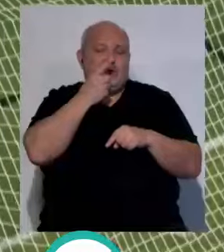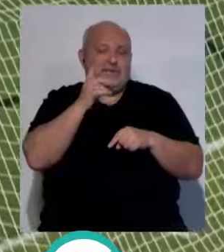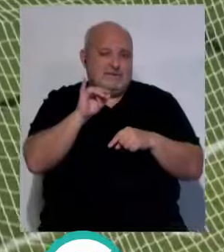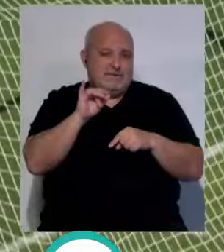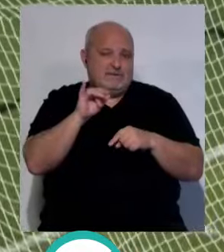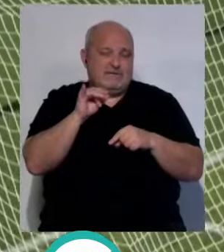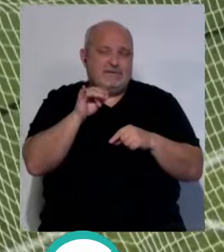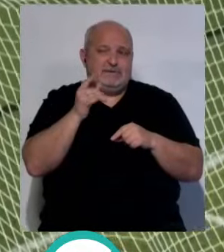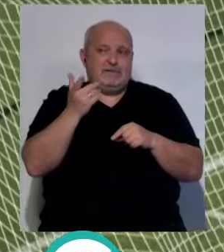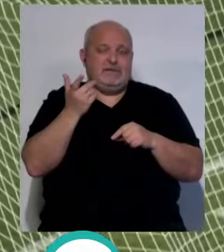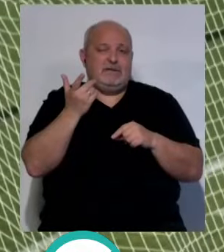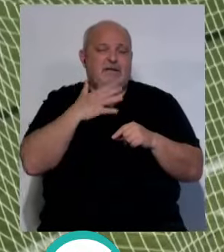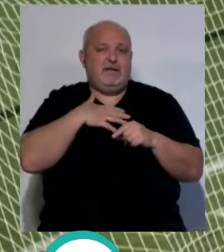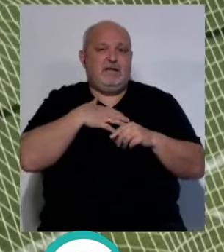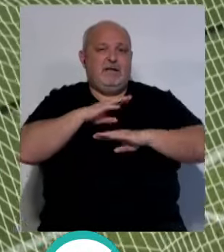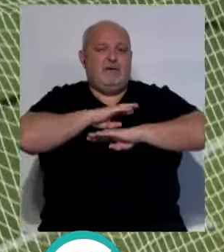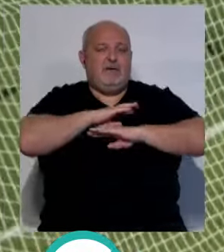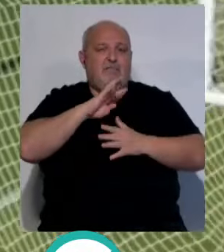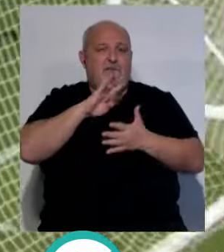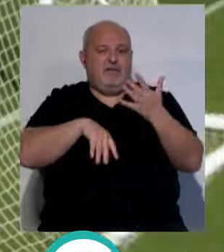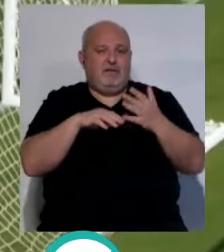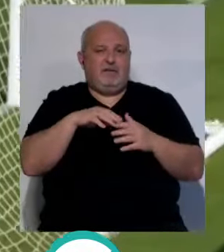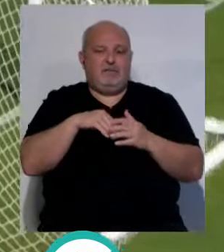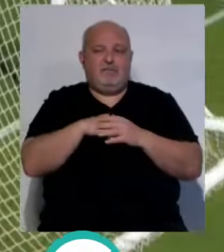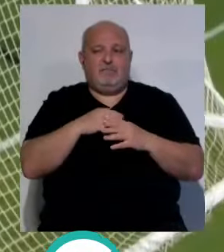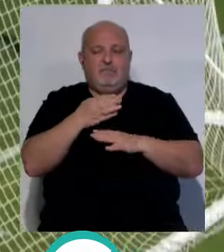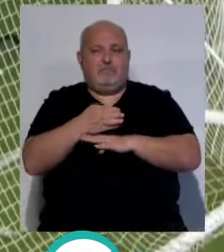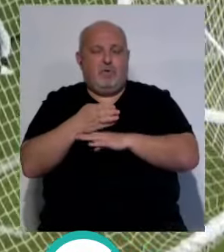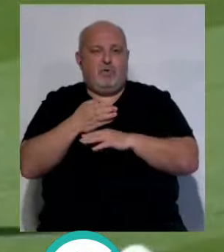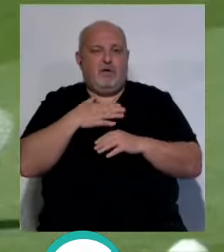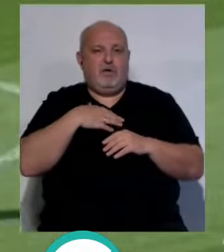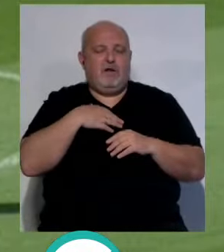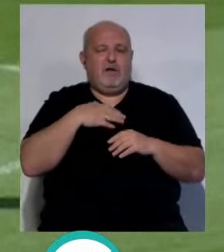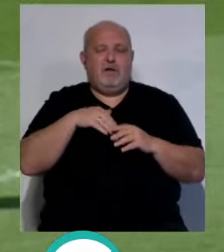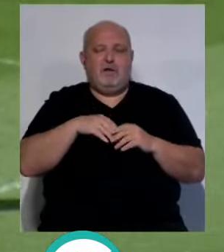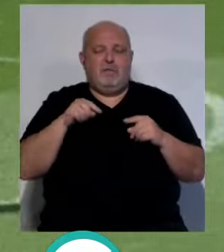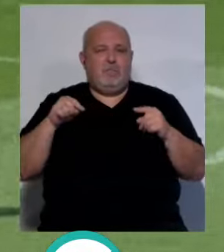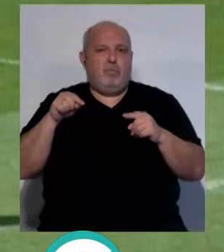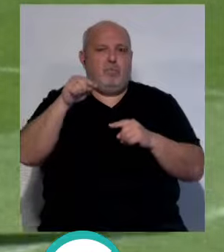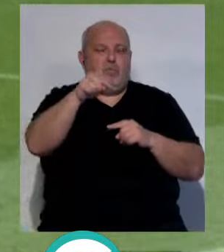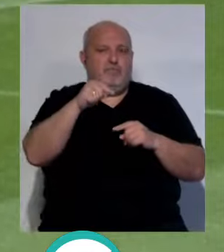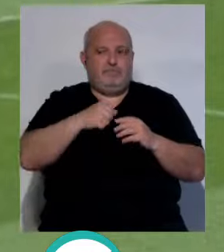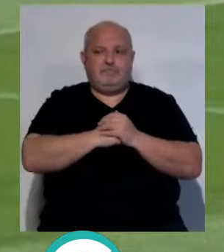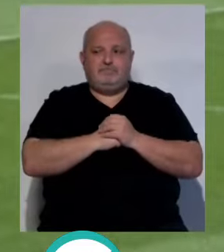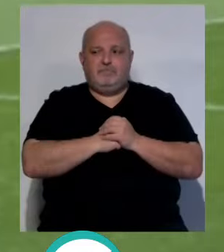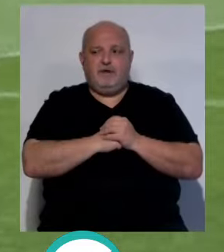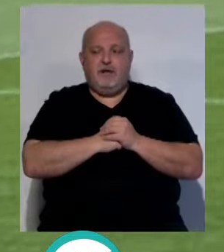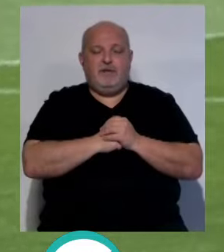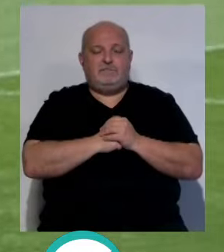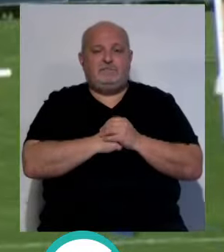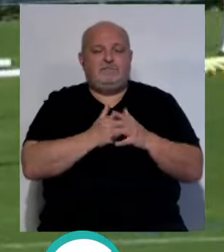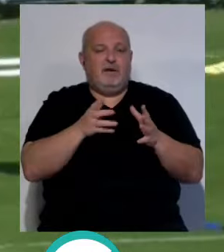no mala suerte, el pardón que hizo el portero del Barcelona en aquel remate de fuera de la área, pero claro, el portero está para parar. En fin, que